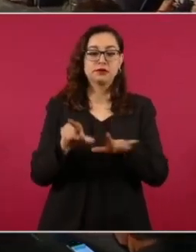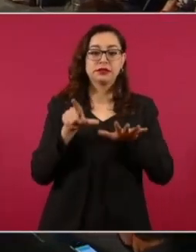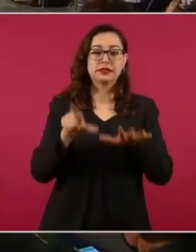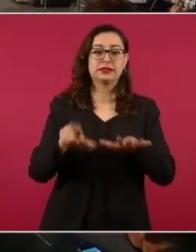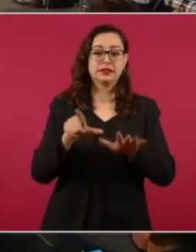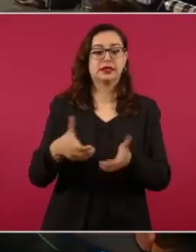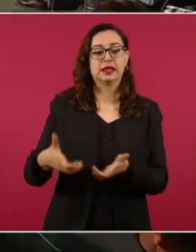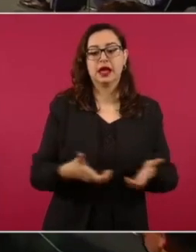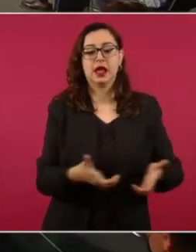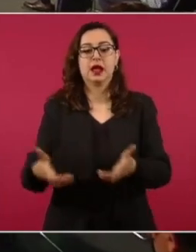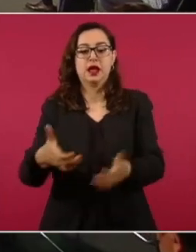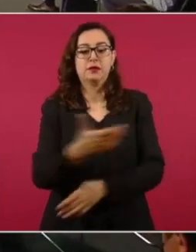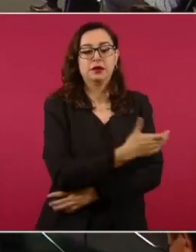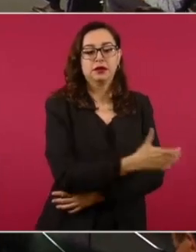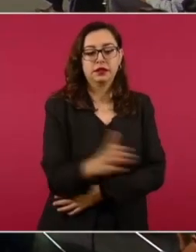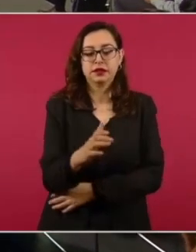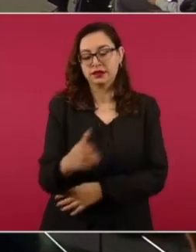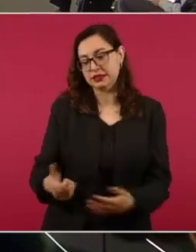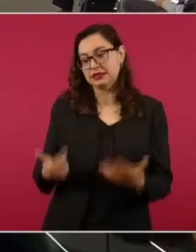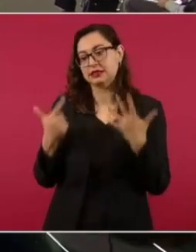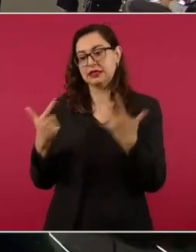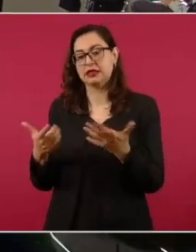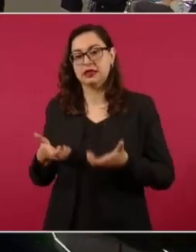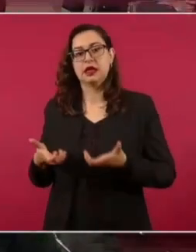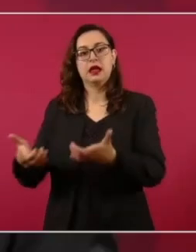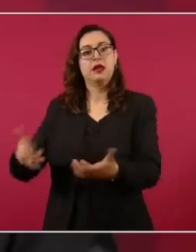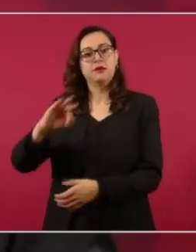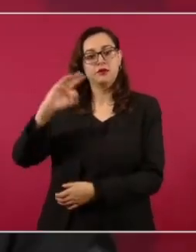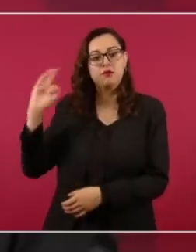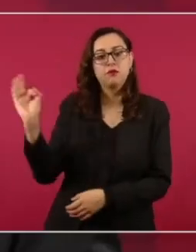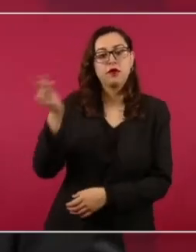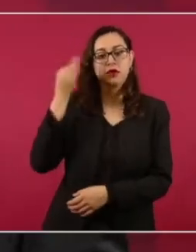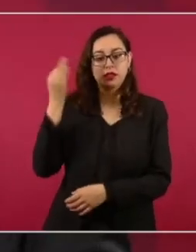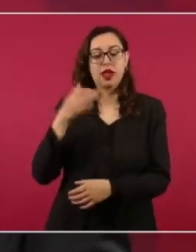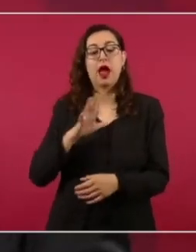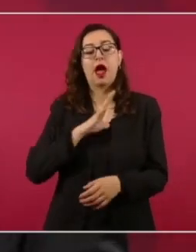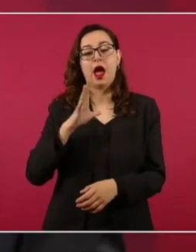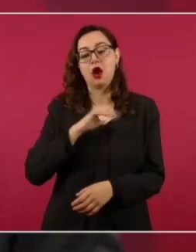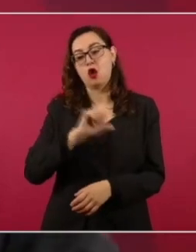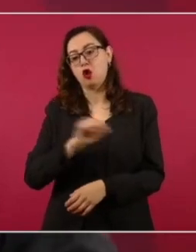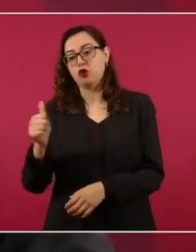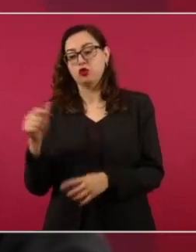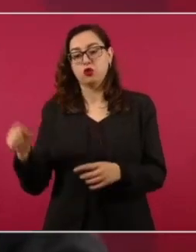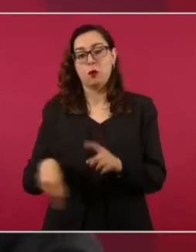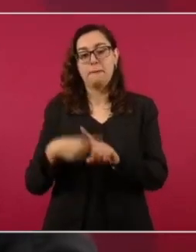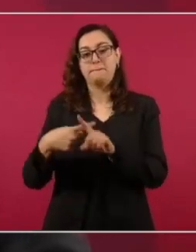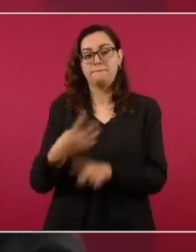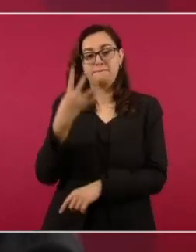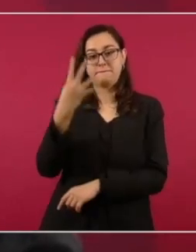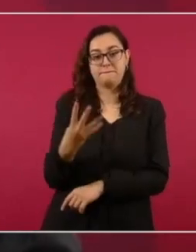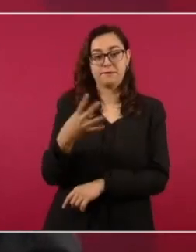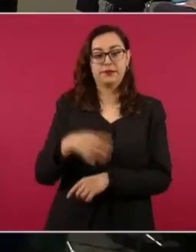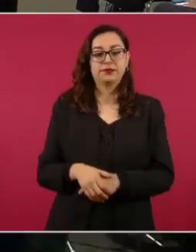rurales y siete carreteras federales, hoy estamos concluyendo cuatro proyectos relevantes. Están aquí con